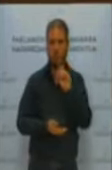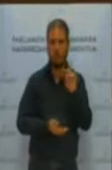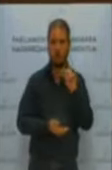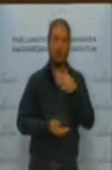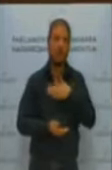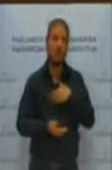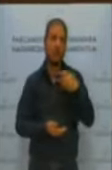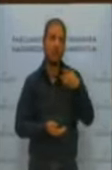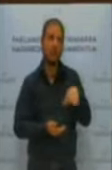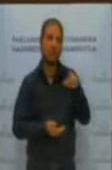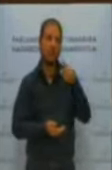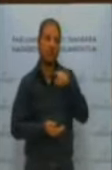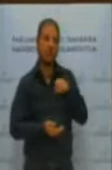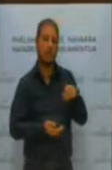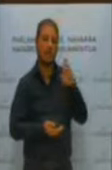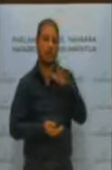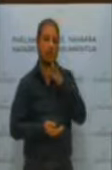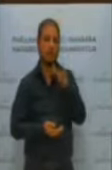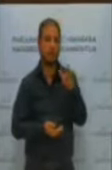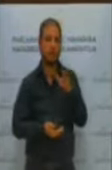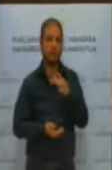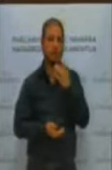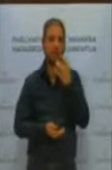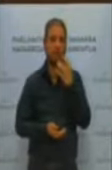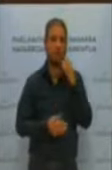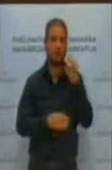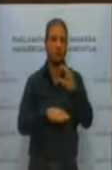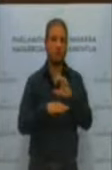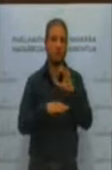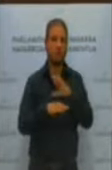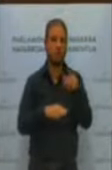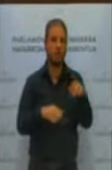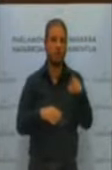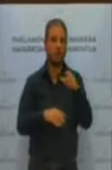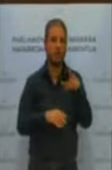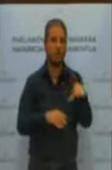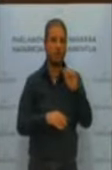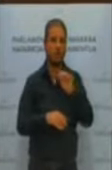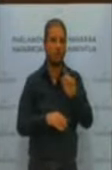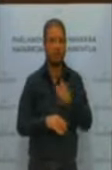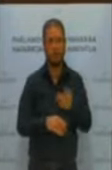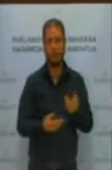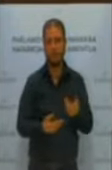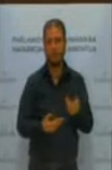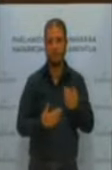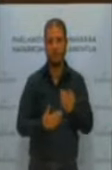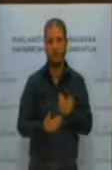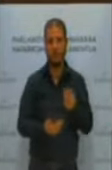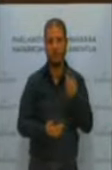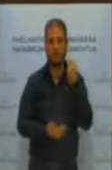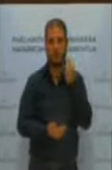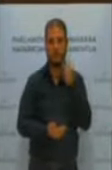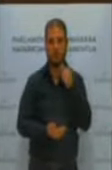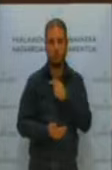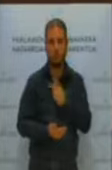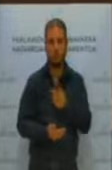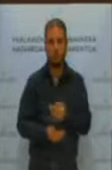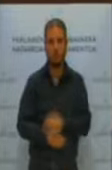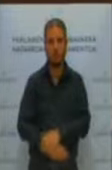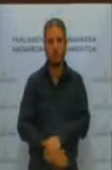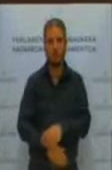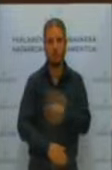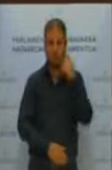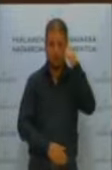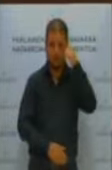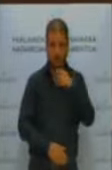qué es esto y que además, aunque sea el consejero, pues no entendía. Hombre, yo creo que usted, en fin, usted sabrá